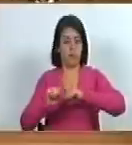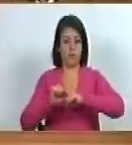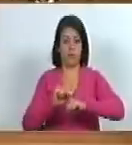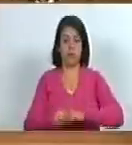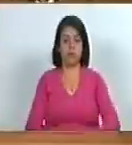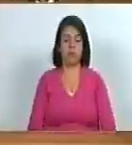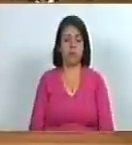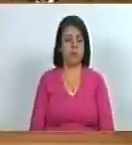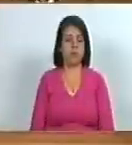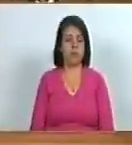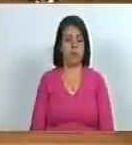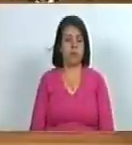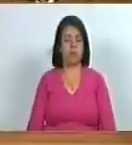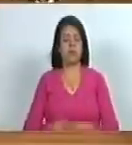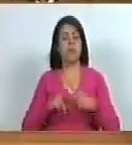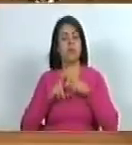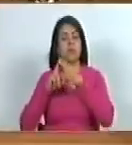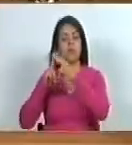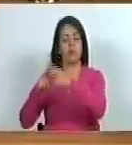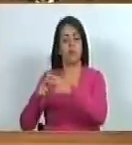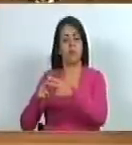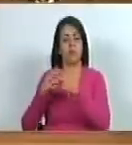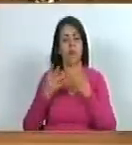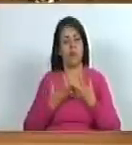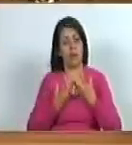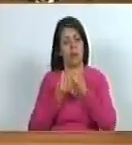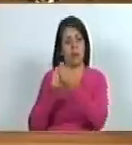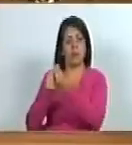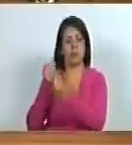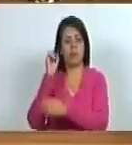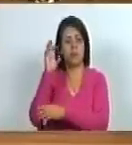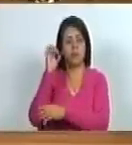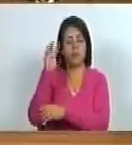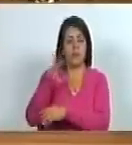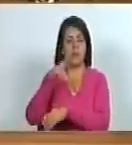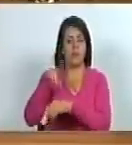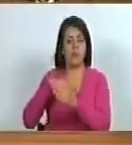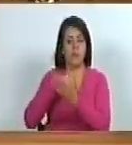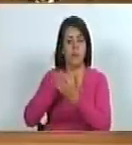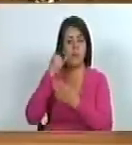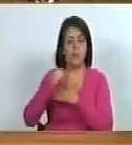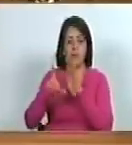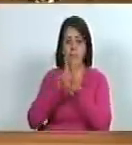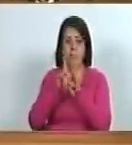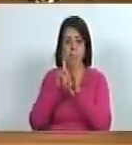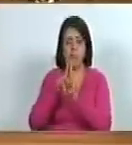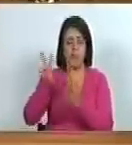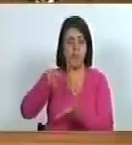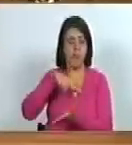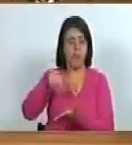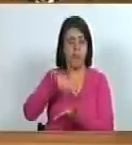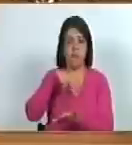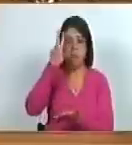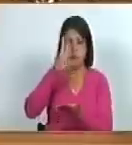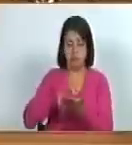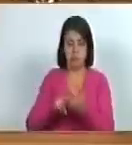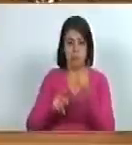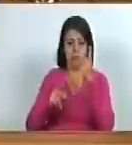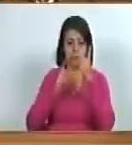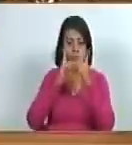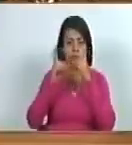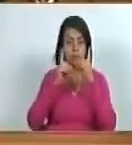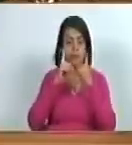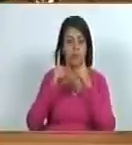estaban y llevaban ante el congreso ante el parlamento un proyecto de ley de danza que fue aprobado en primera